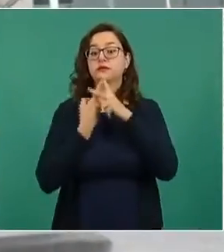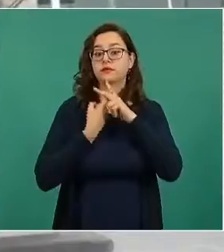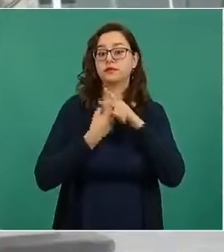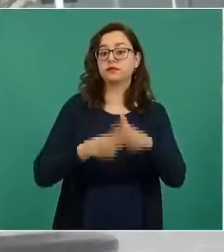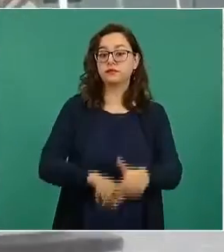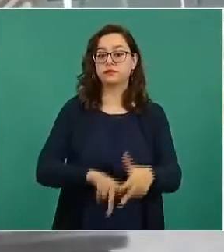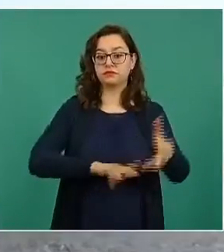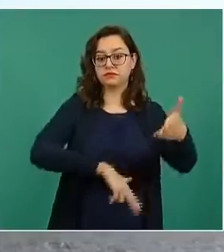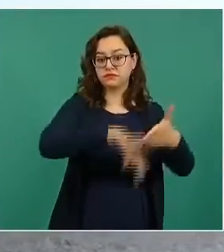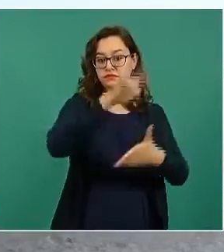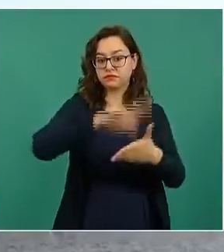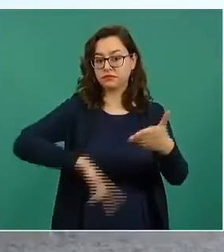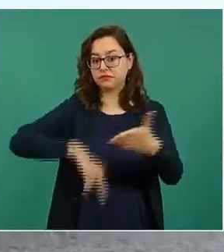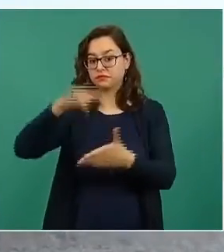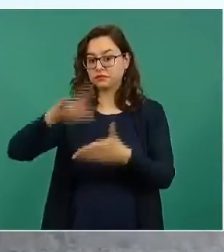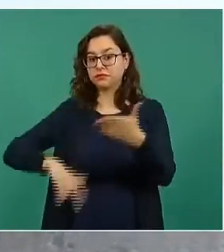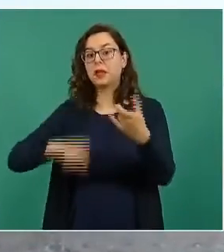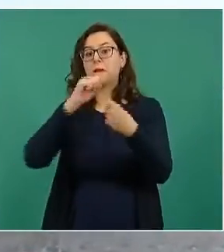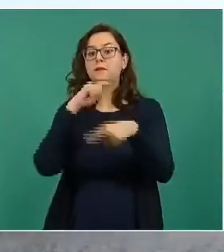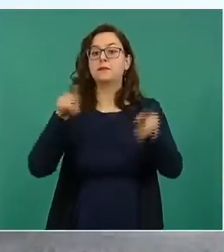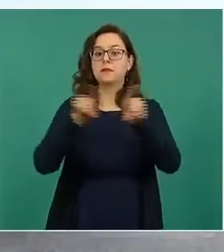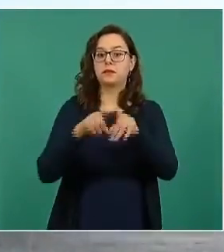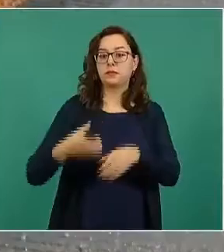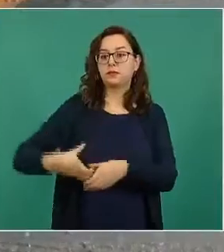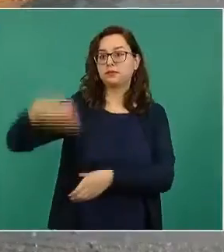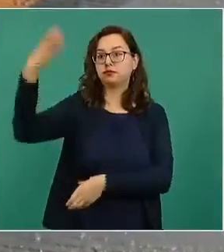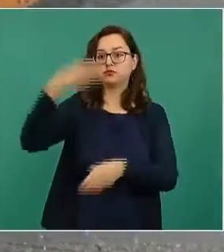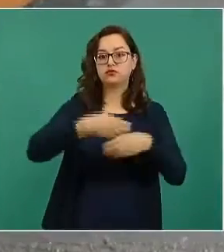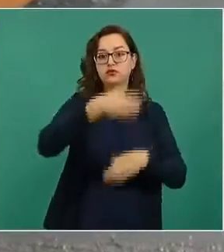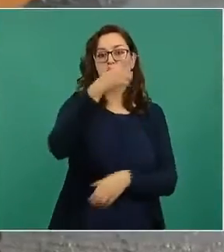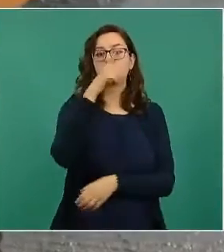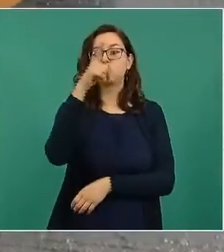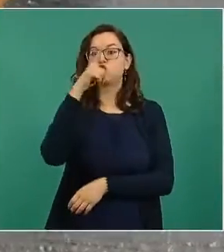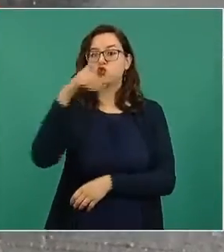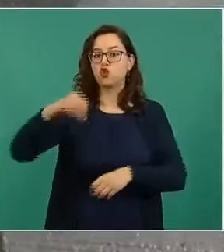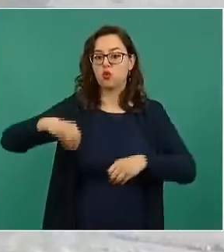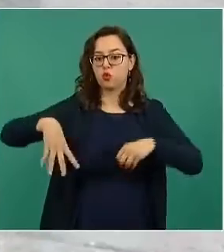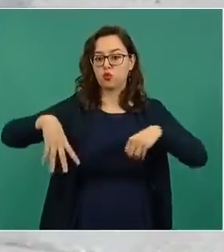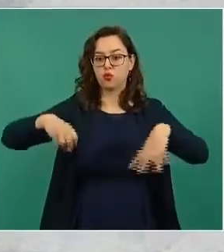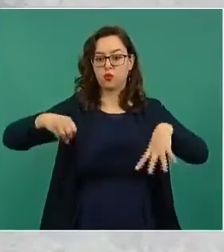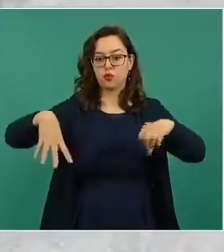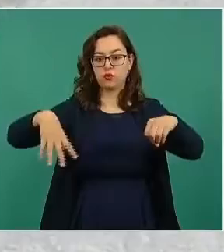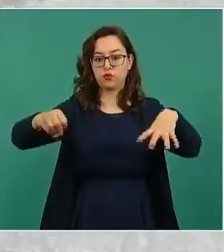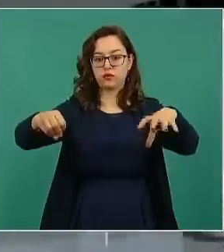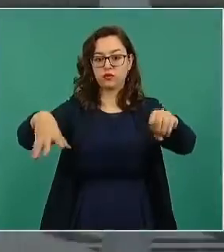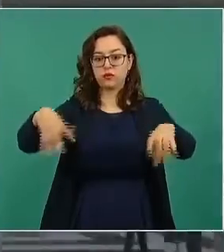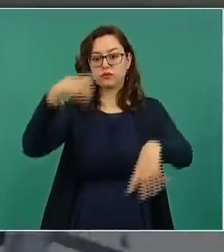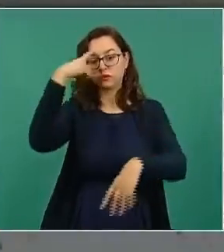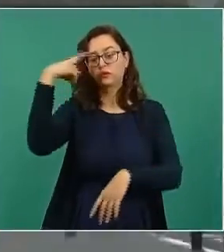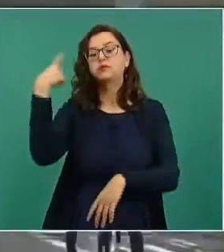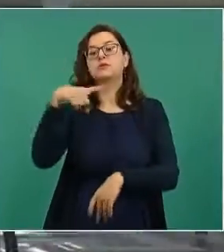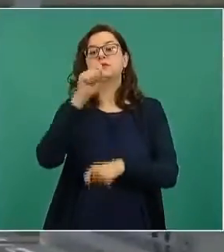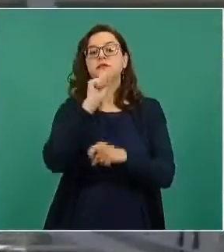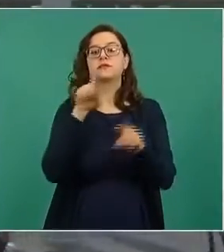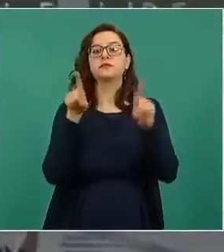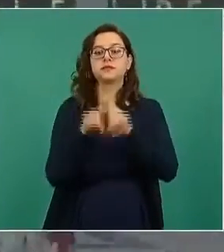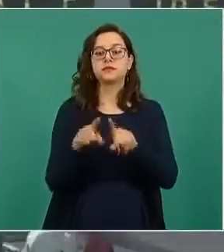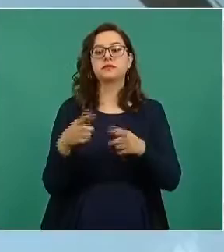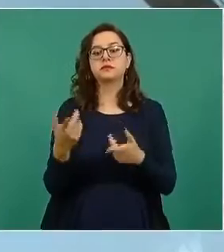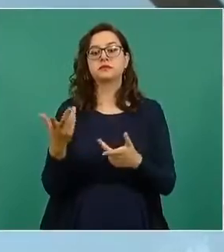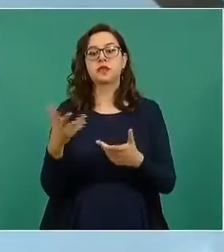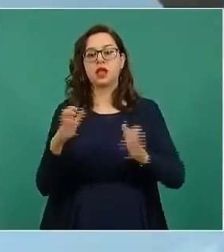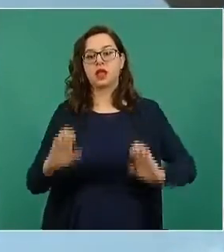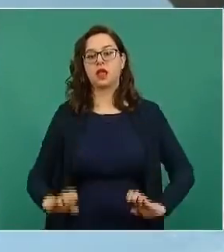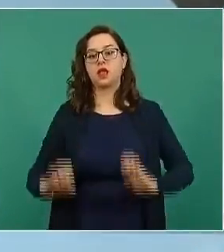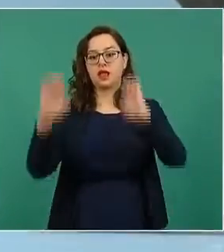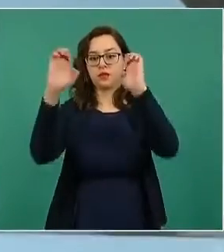señalamiento horizontal, la colocación de bases y luminarias para los sistemas de luces en calles de rodaje y plataforma. En la terminal de pasajeros,